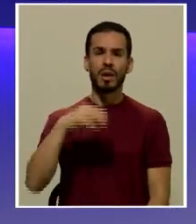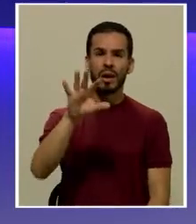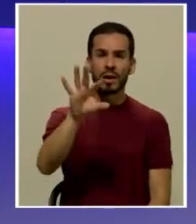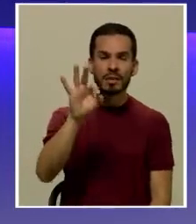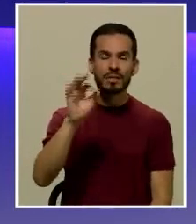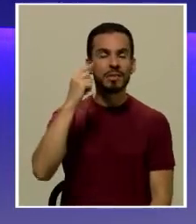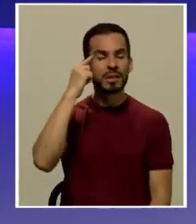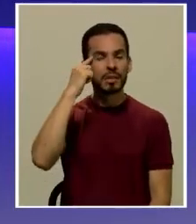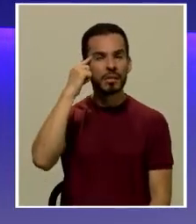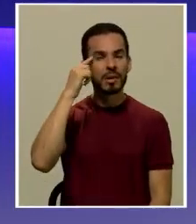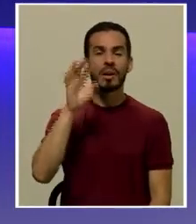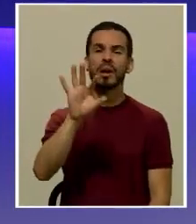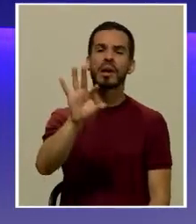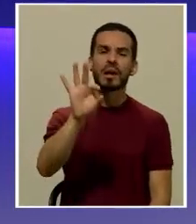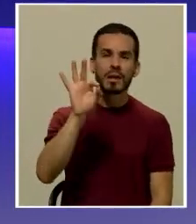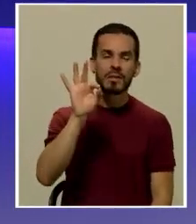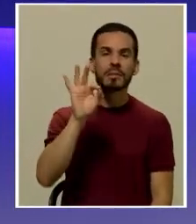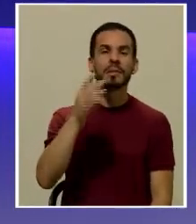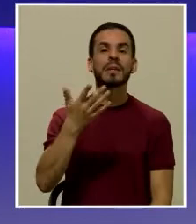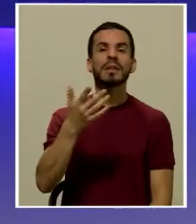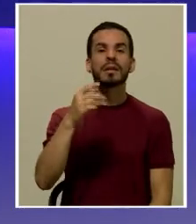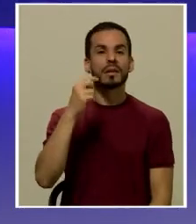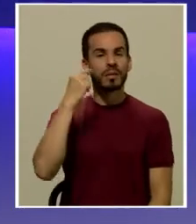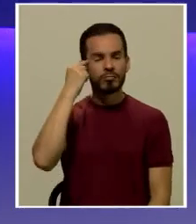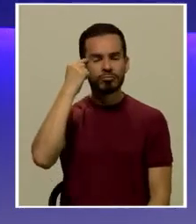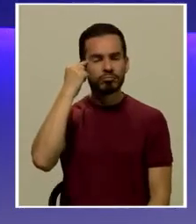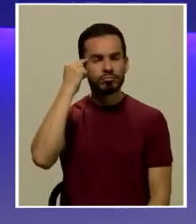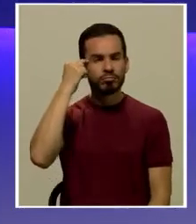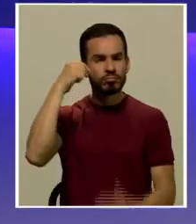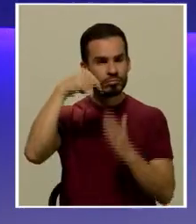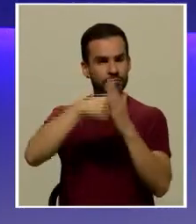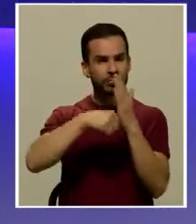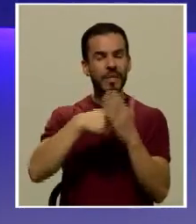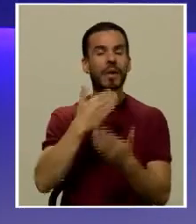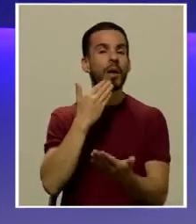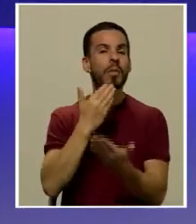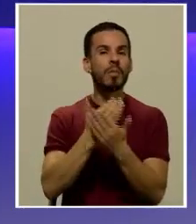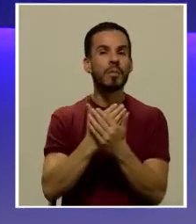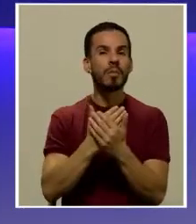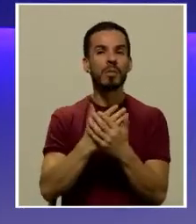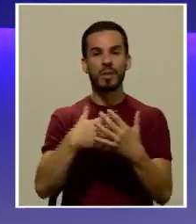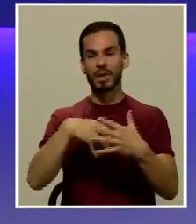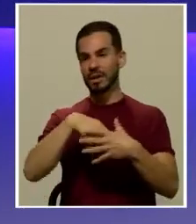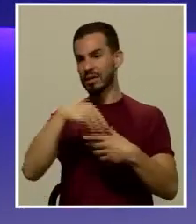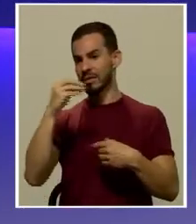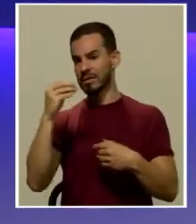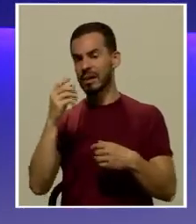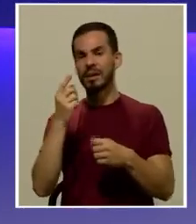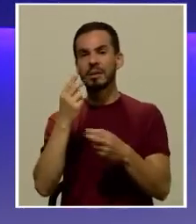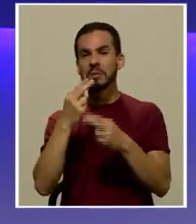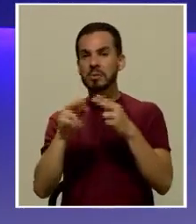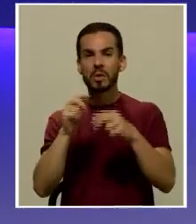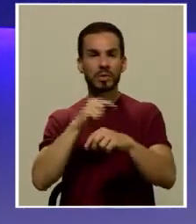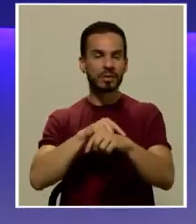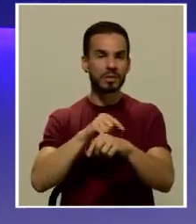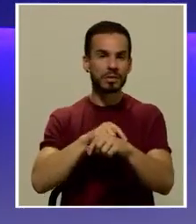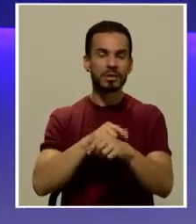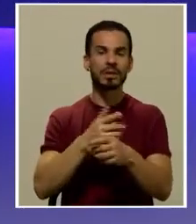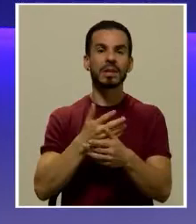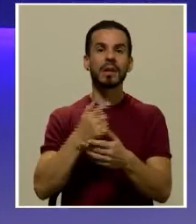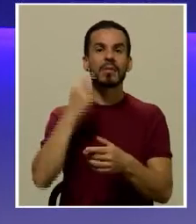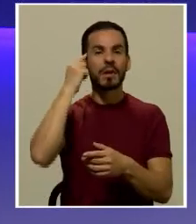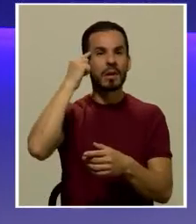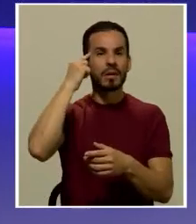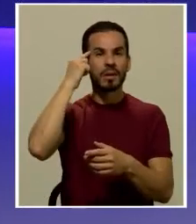invito a pensar los invito a que reflexionemos es bueno salirnos por un momento del